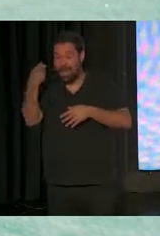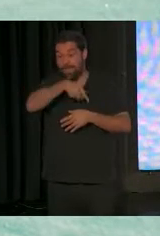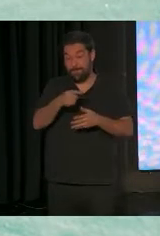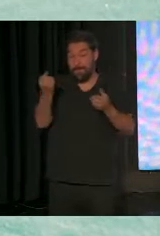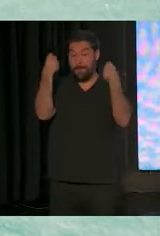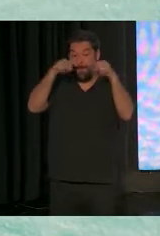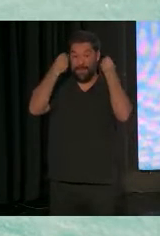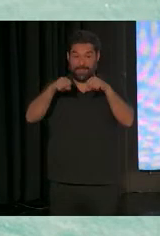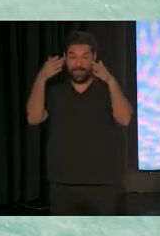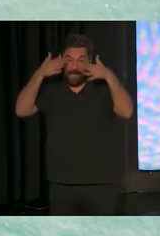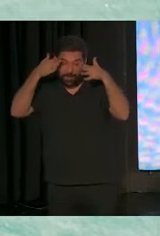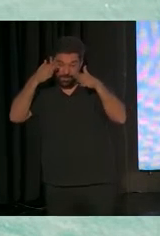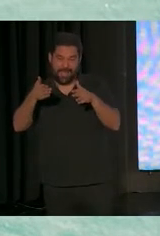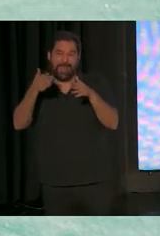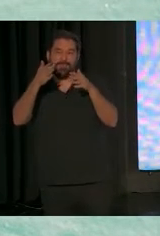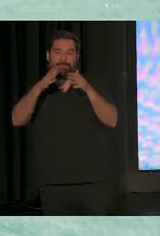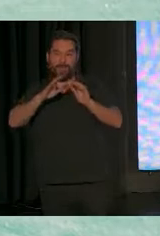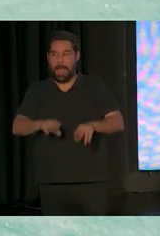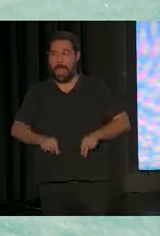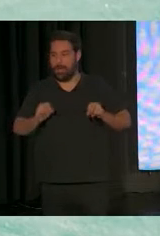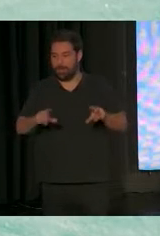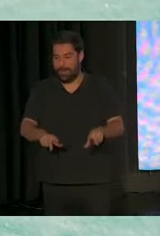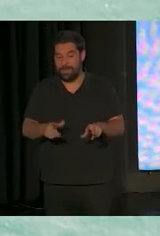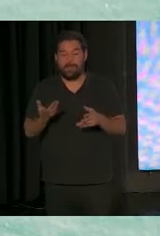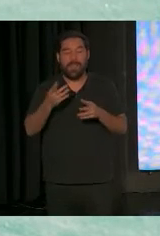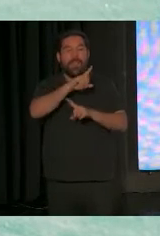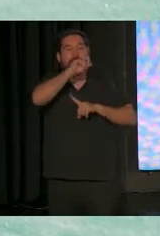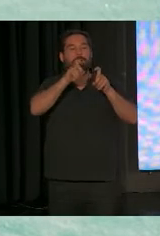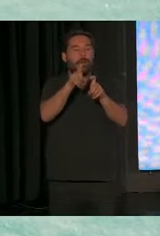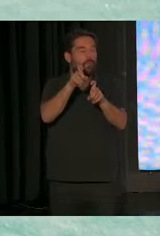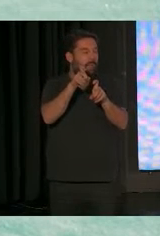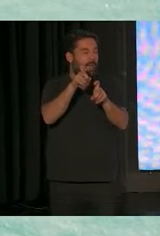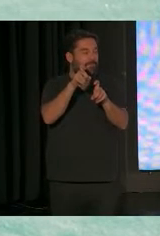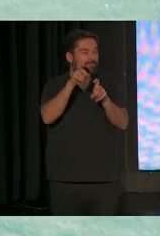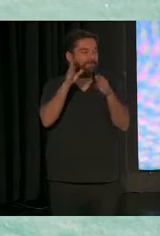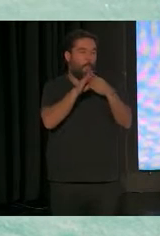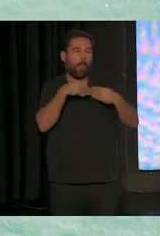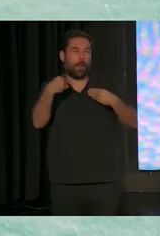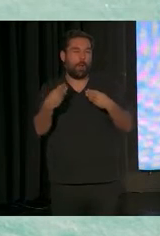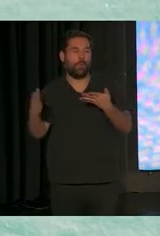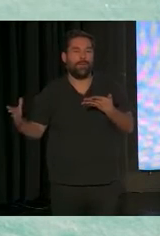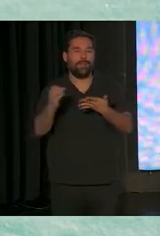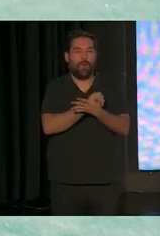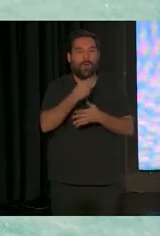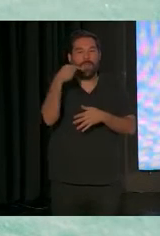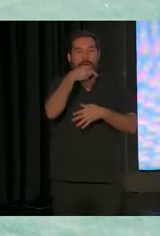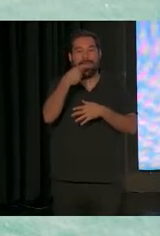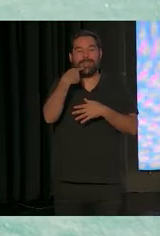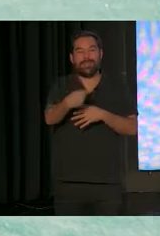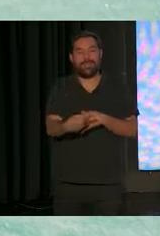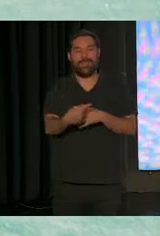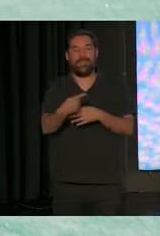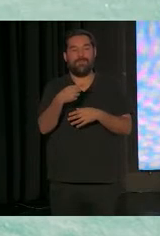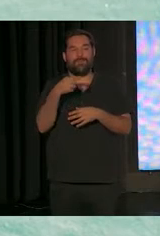recomendadas de Australia. La pregunta, ¿cuál señalarían de todos esos documentos donde viene todo eso que yo he dicho?